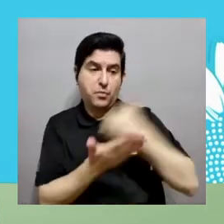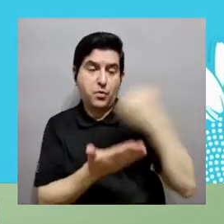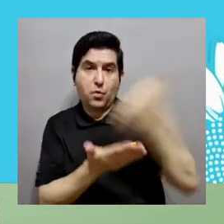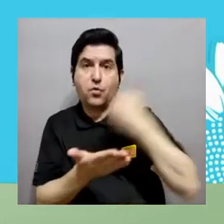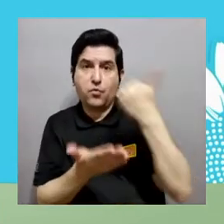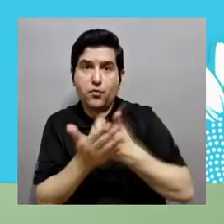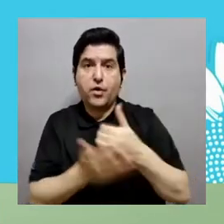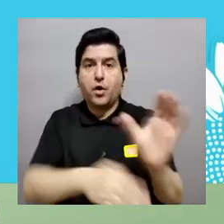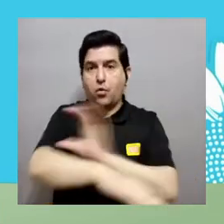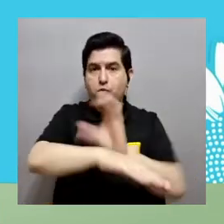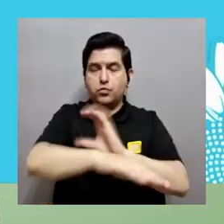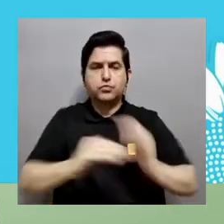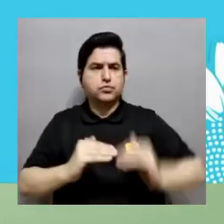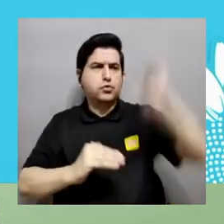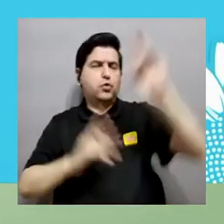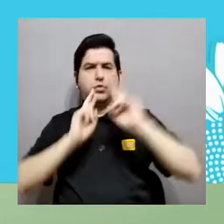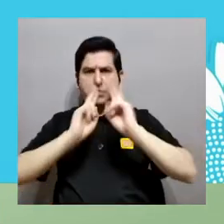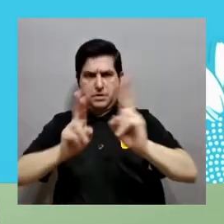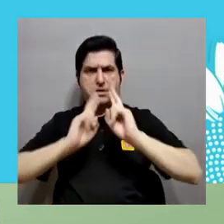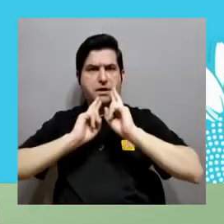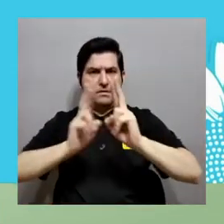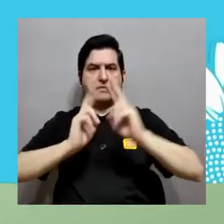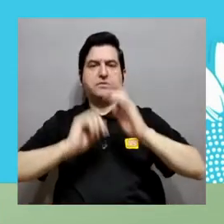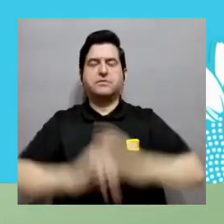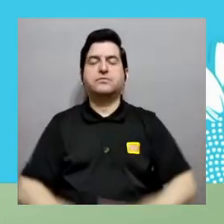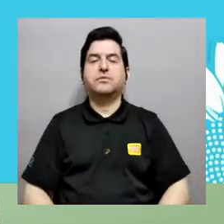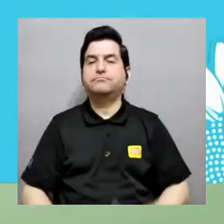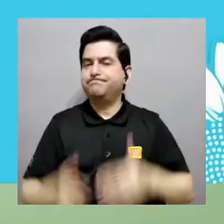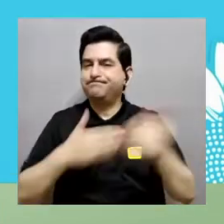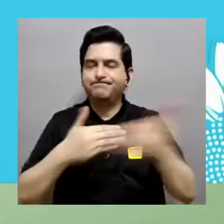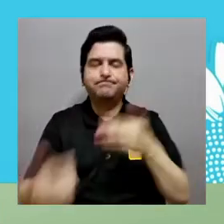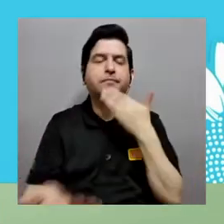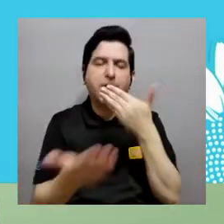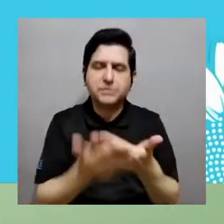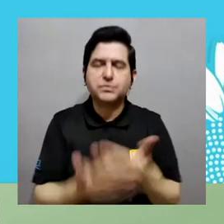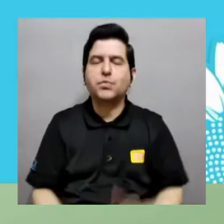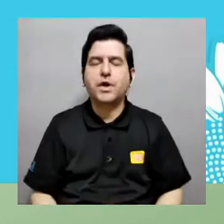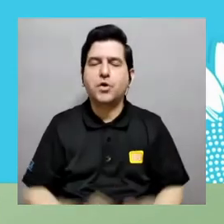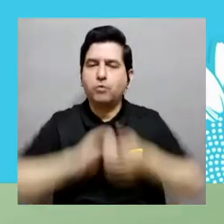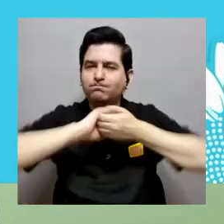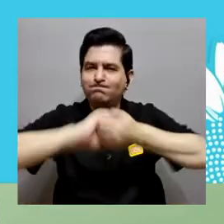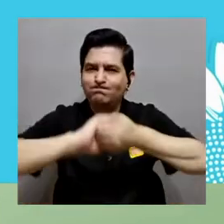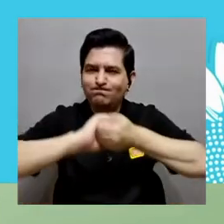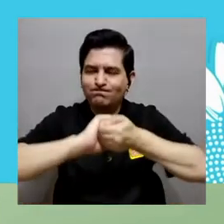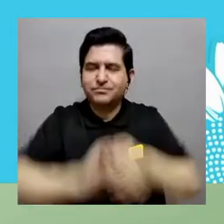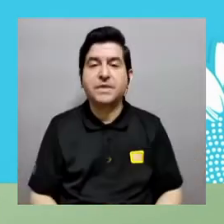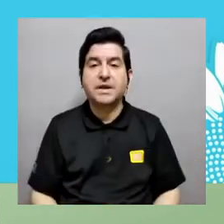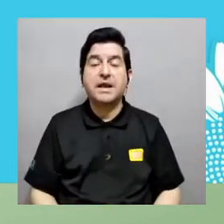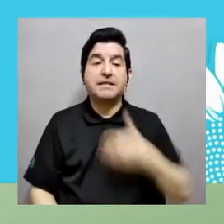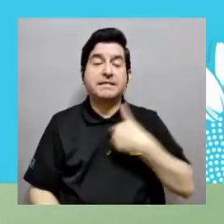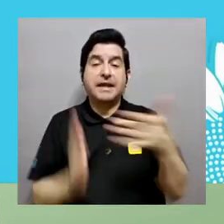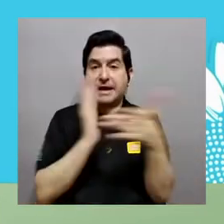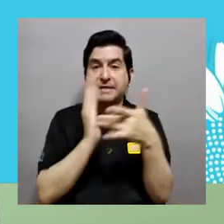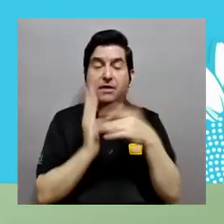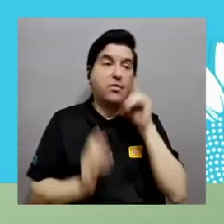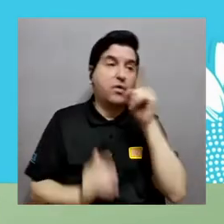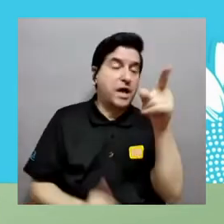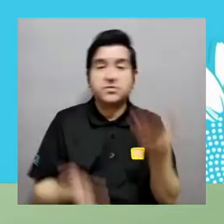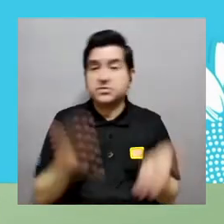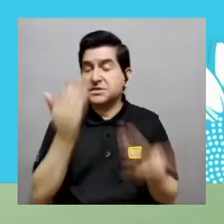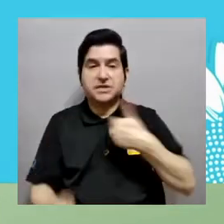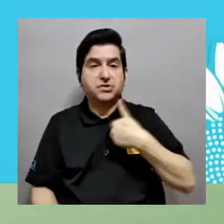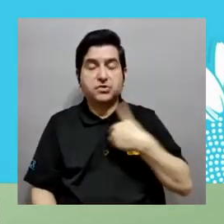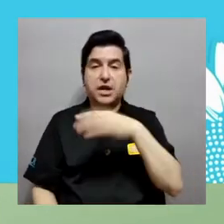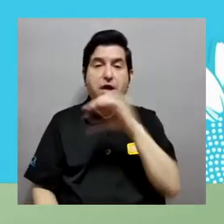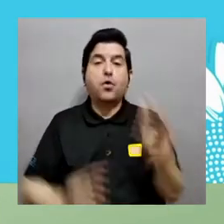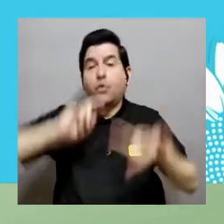la Universidad Nacional Tecnológica, también ellos tienen sus propios recursos informáticos de alto rendimiento, aún así siempre es bueno mantener